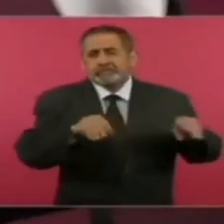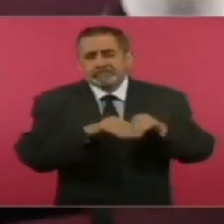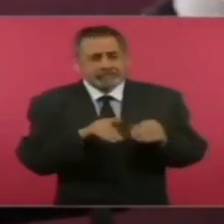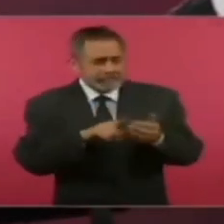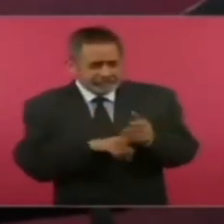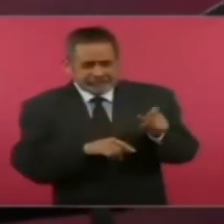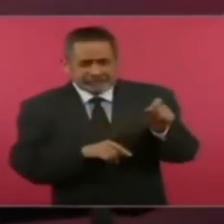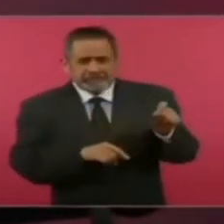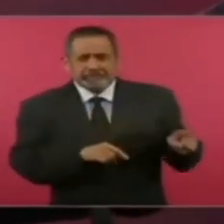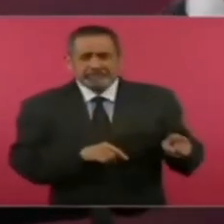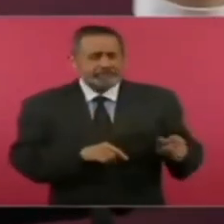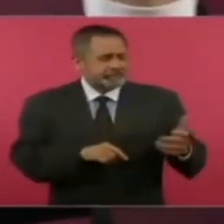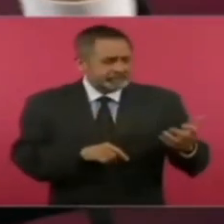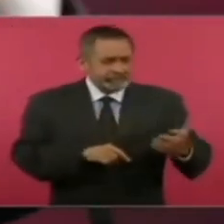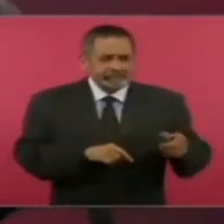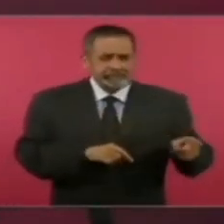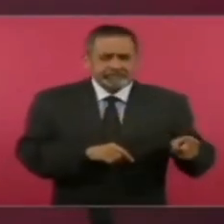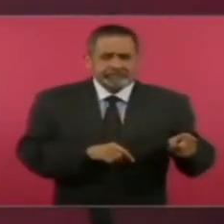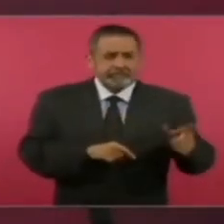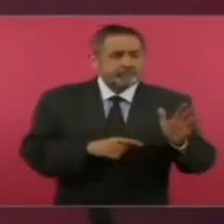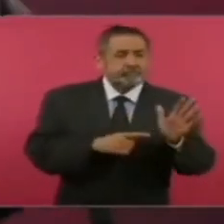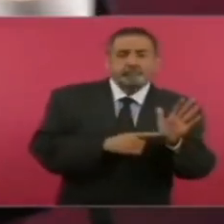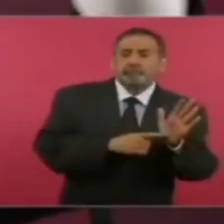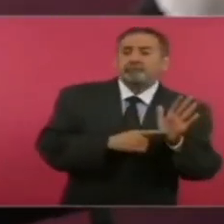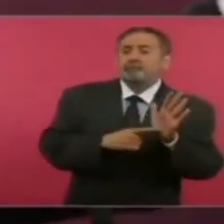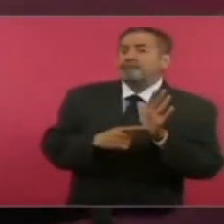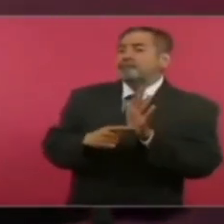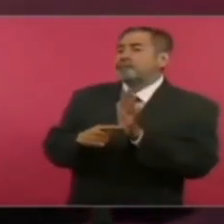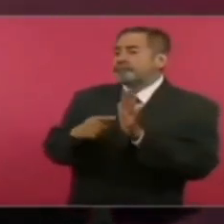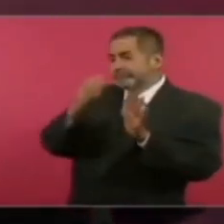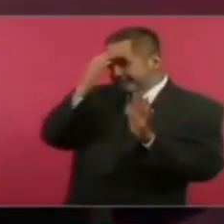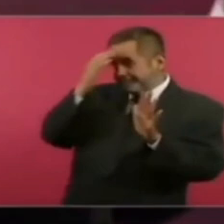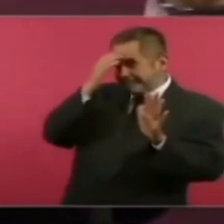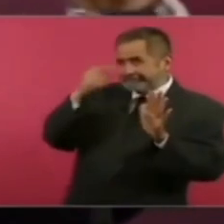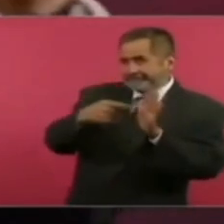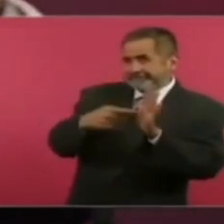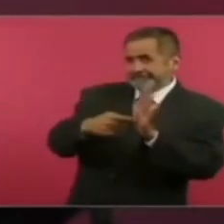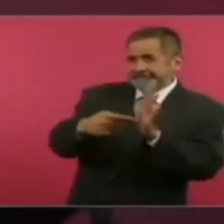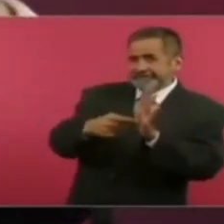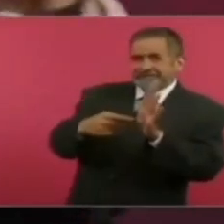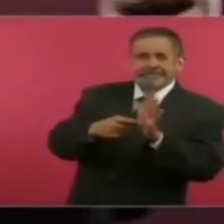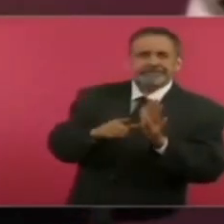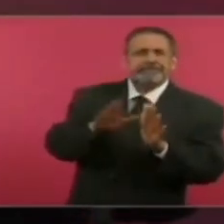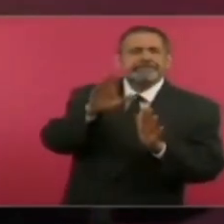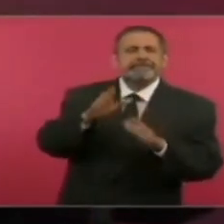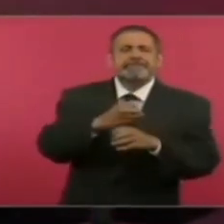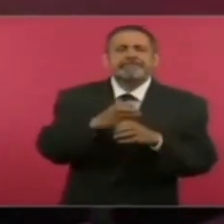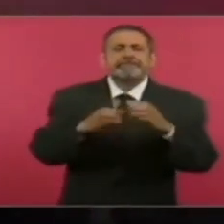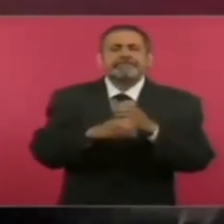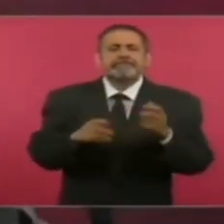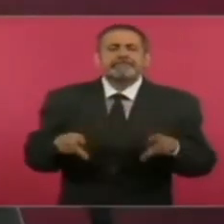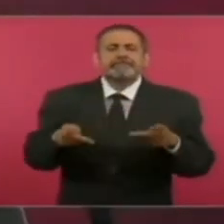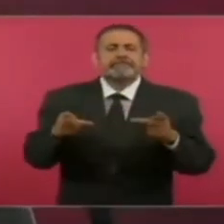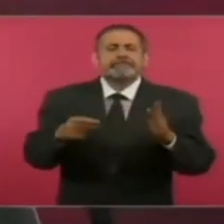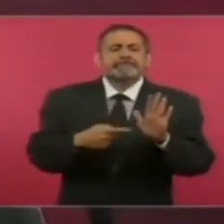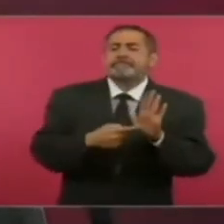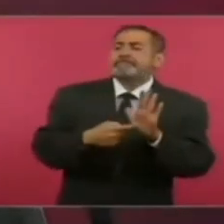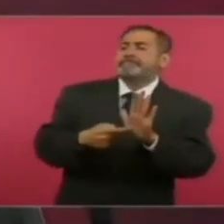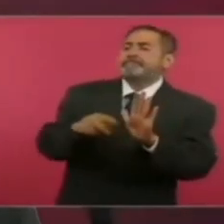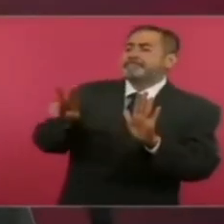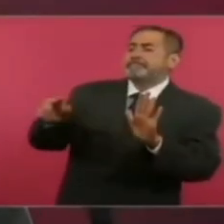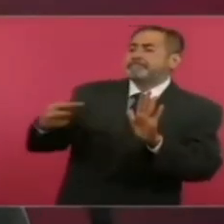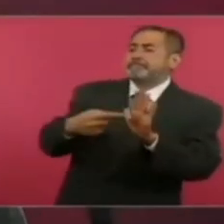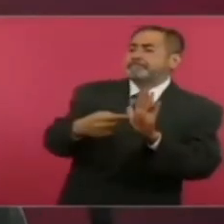los que lo introdujeron al mercado como si se tratara de una